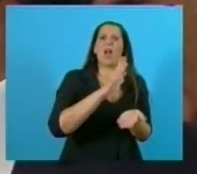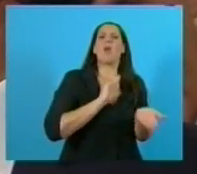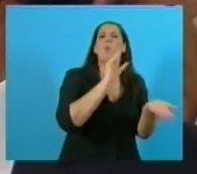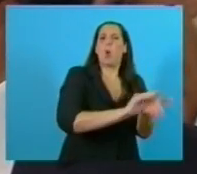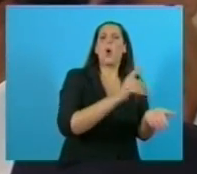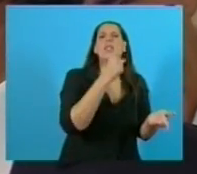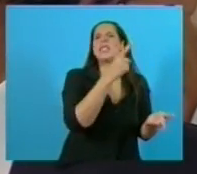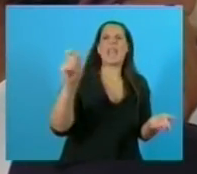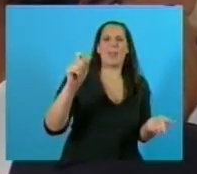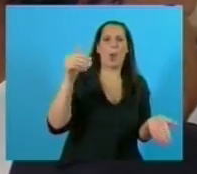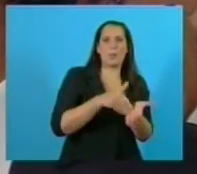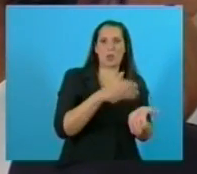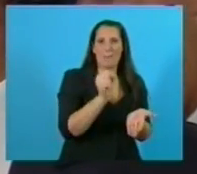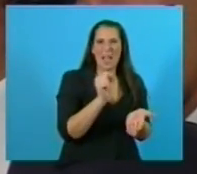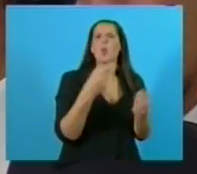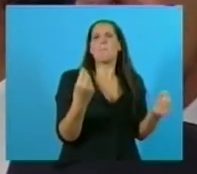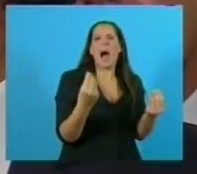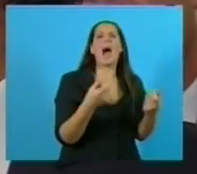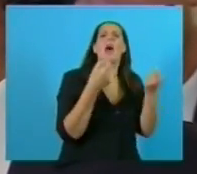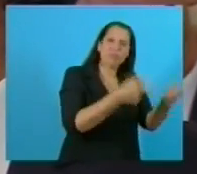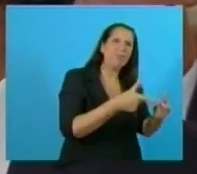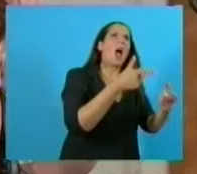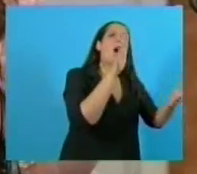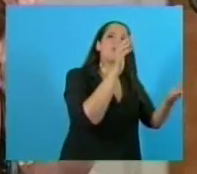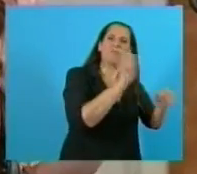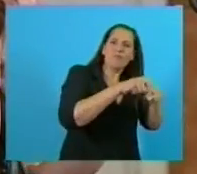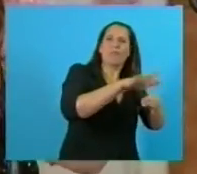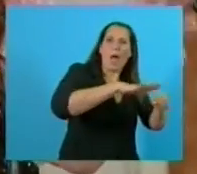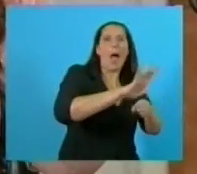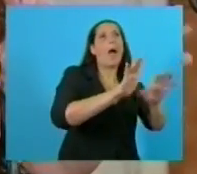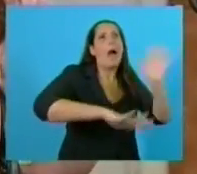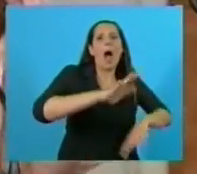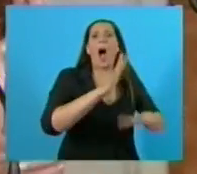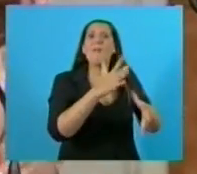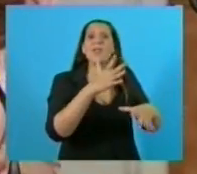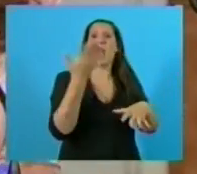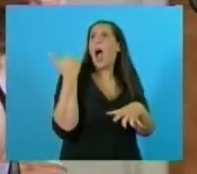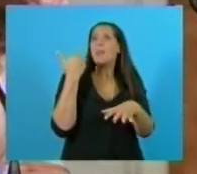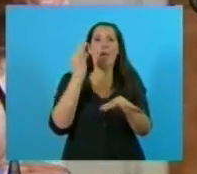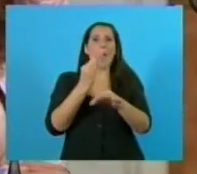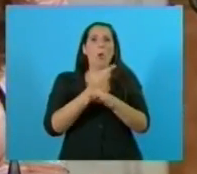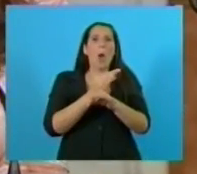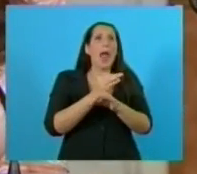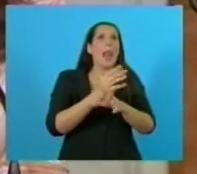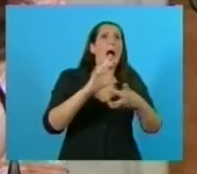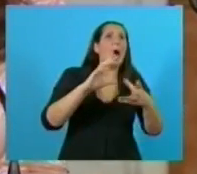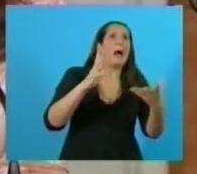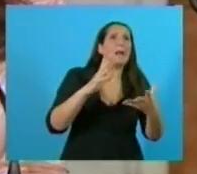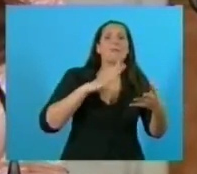y que ha permitido que los pequeños arreglos que muchas veces demoraban en el inicio de clases en alguna escuela en particular pudieran ser superados.